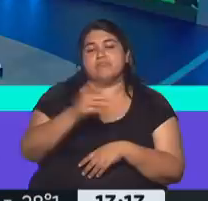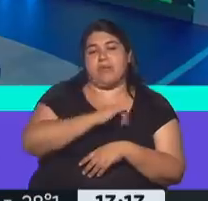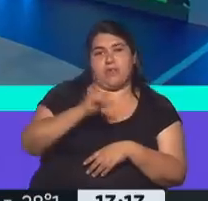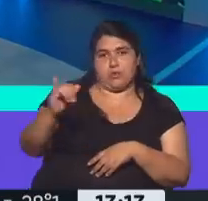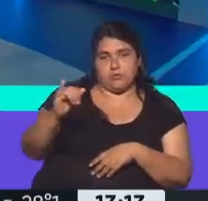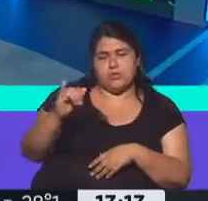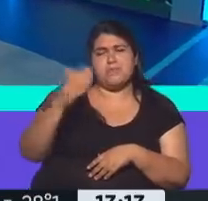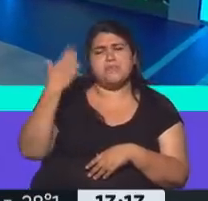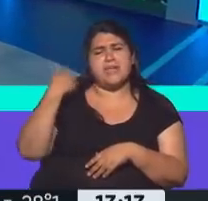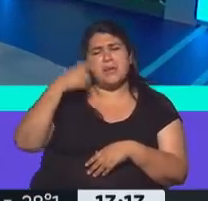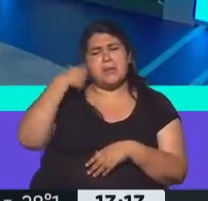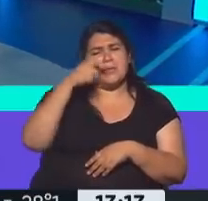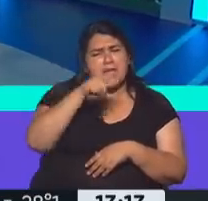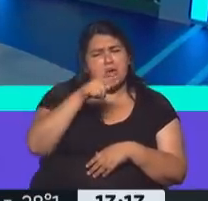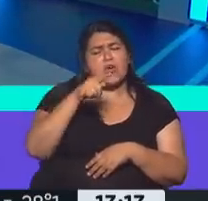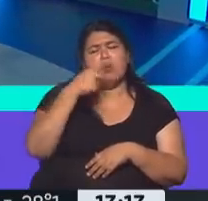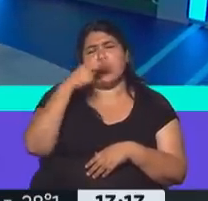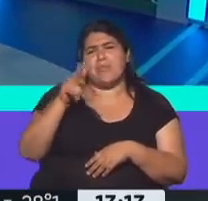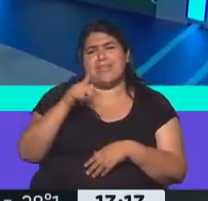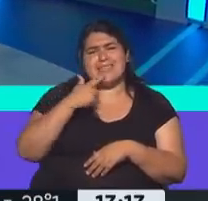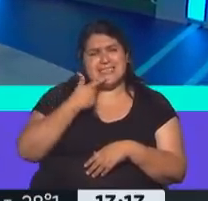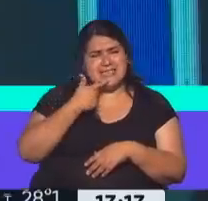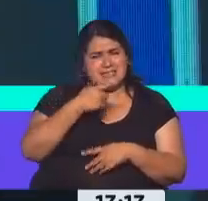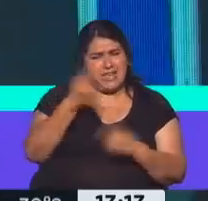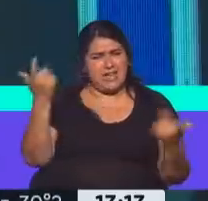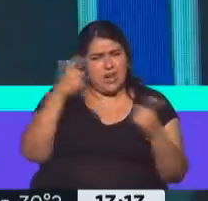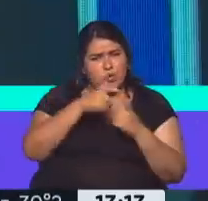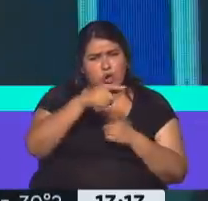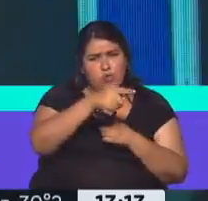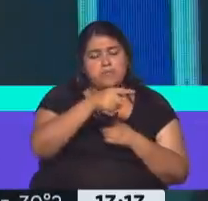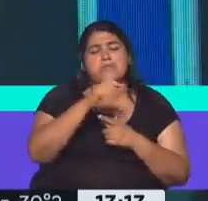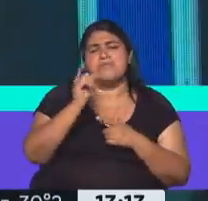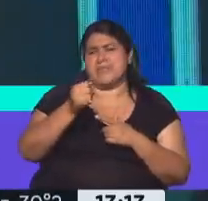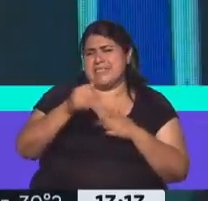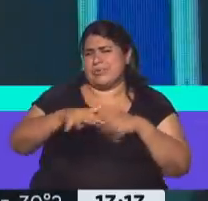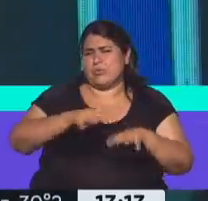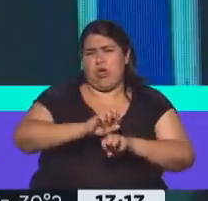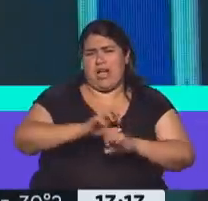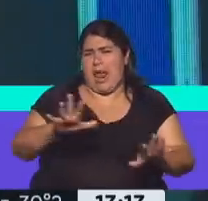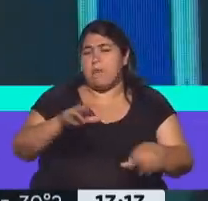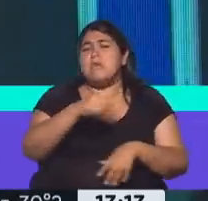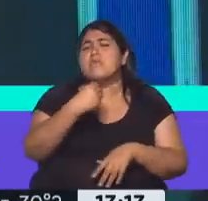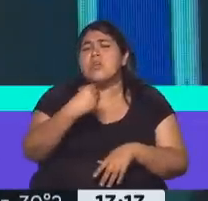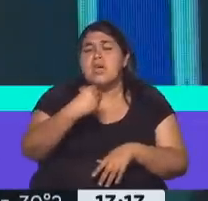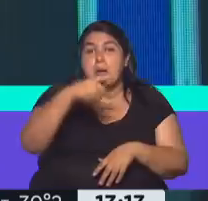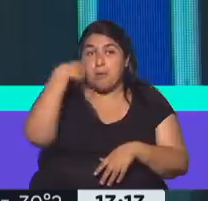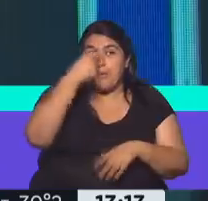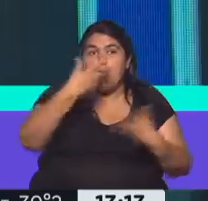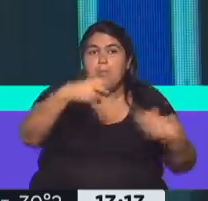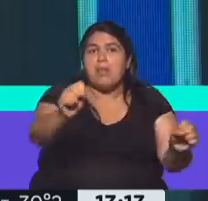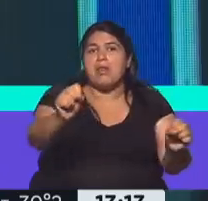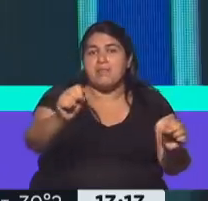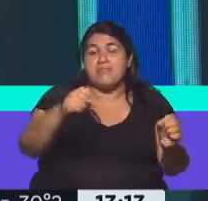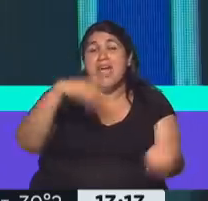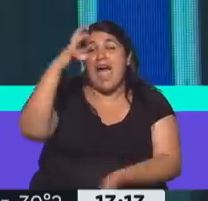video de 2017 este encuentro, Vero. Exactamente, una situación gravísima. Este video fue descubierto precisamente en la